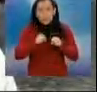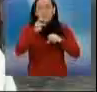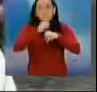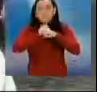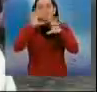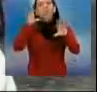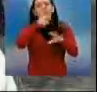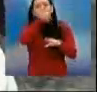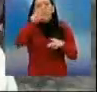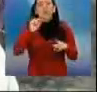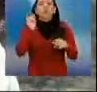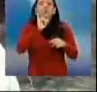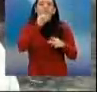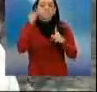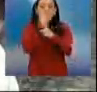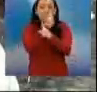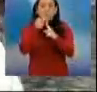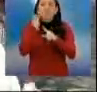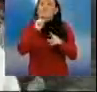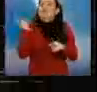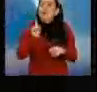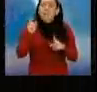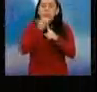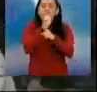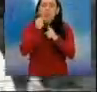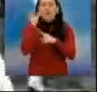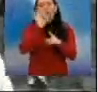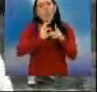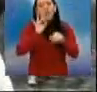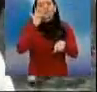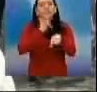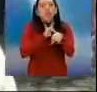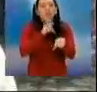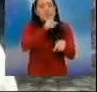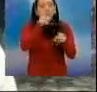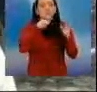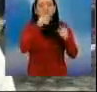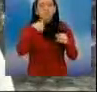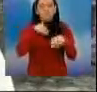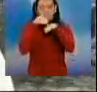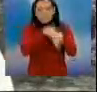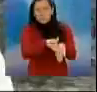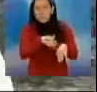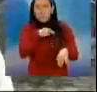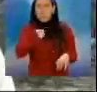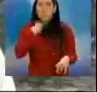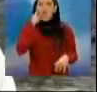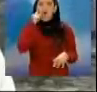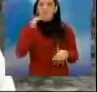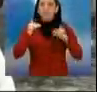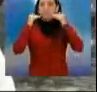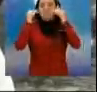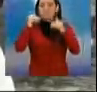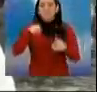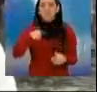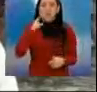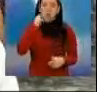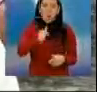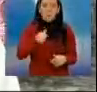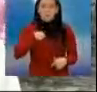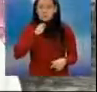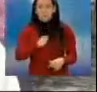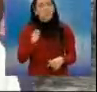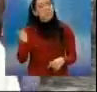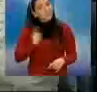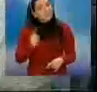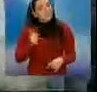a la no violencia contra las mujeres, quiere decir que ya hoy por hoy esta no es una preocupación solo de nosotras las mujeres o solo